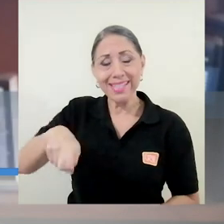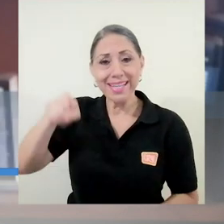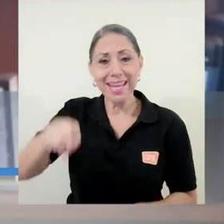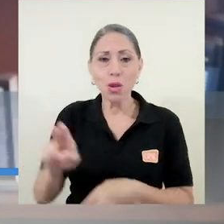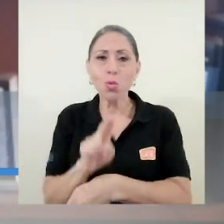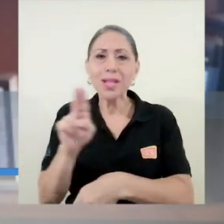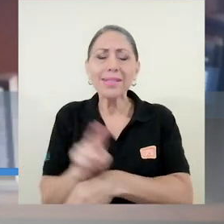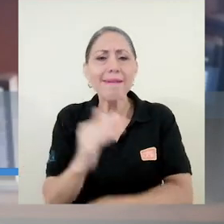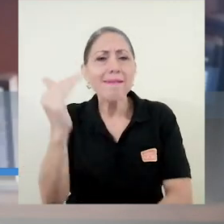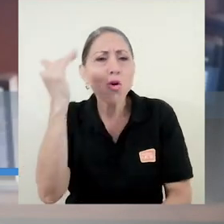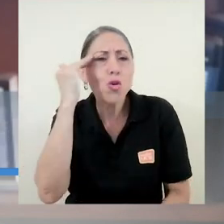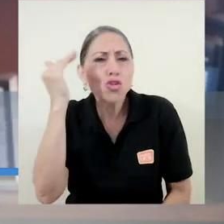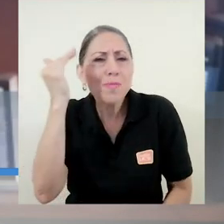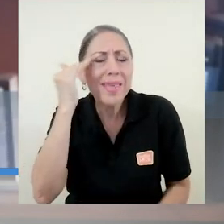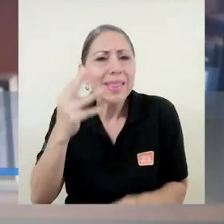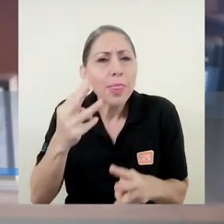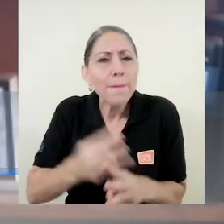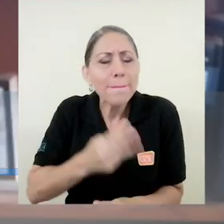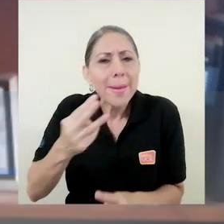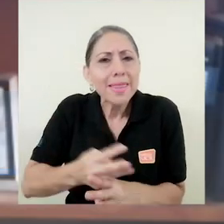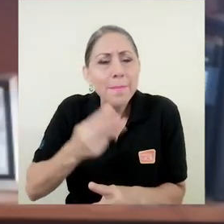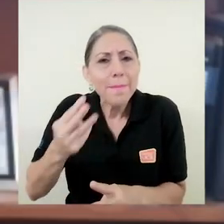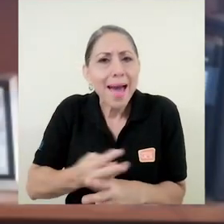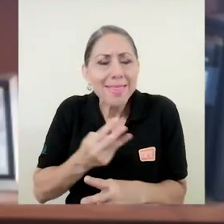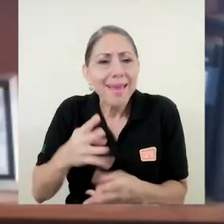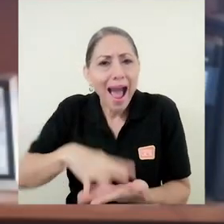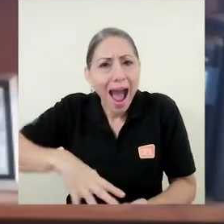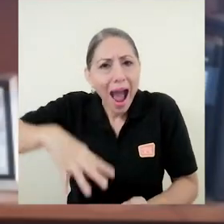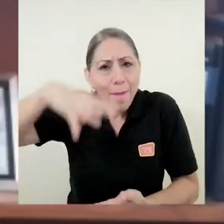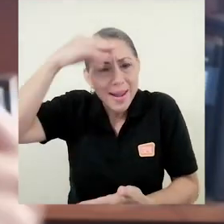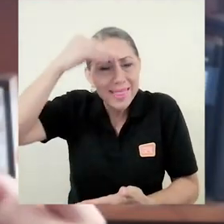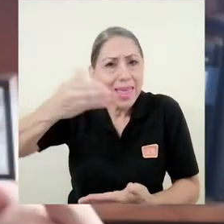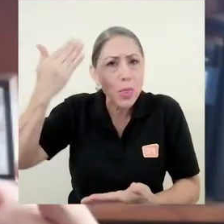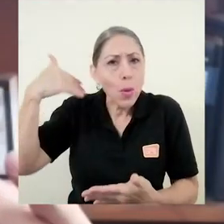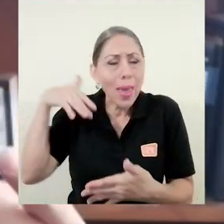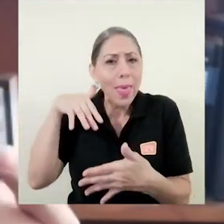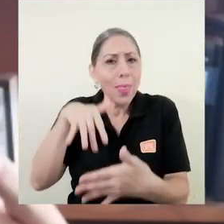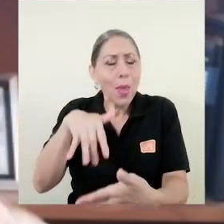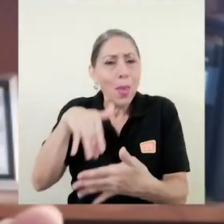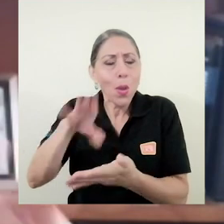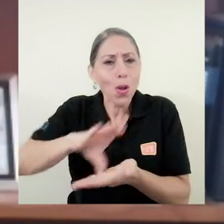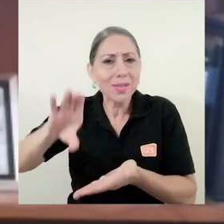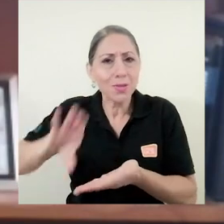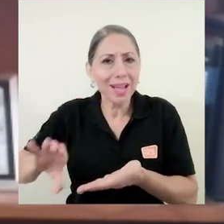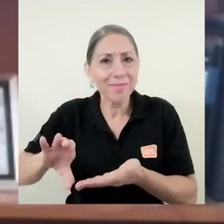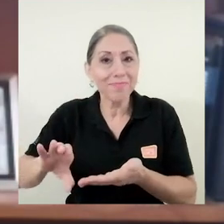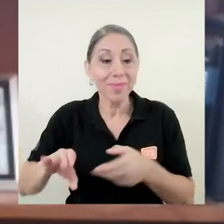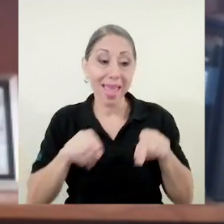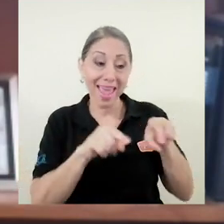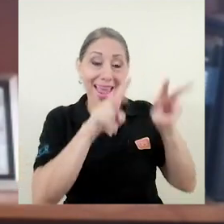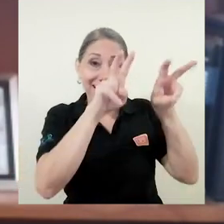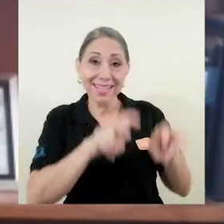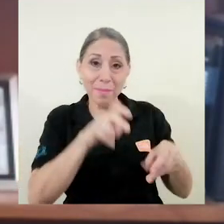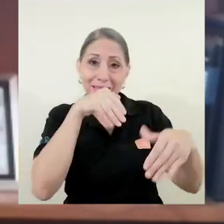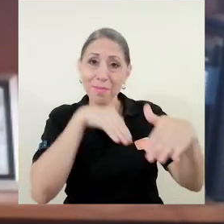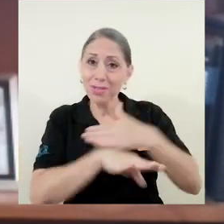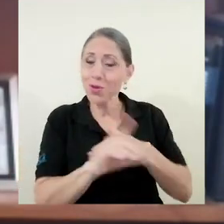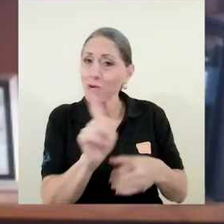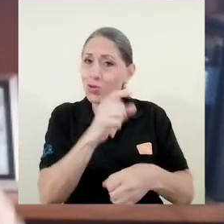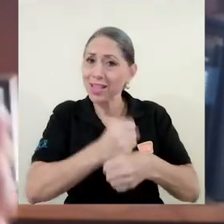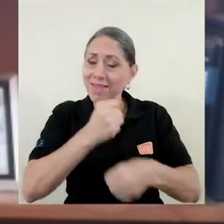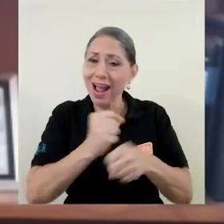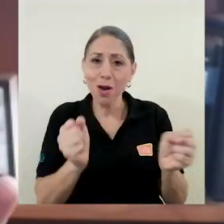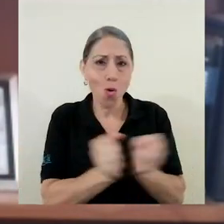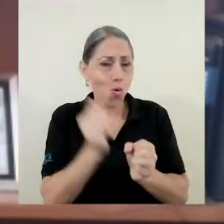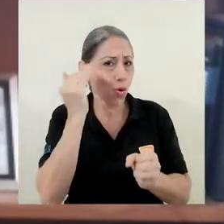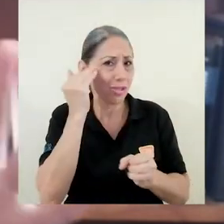se requiere utilizar el conocimiento de matemática aprendido en la secundaria. El examen de admisión no se trabaja